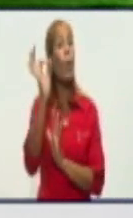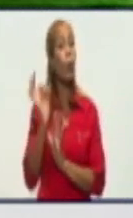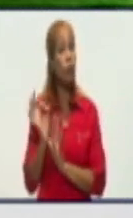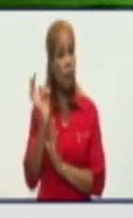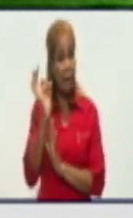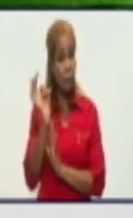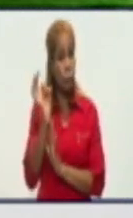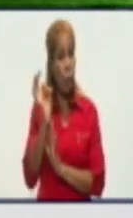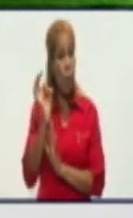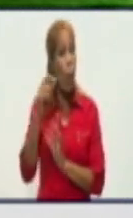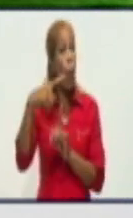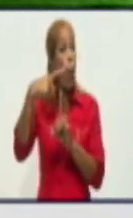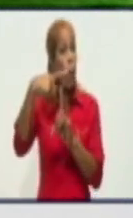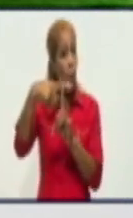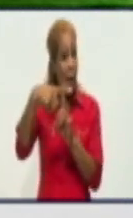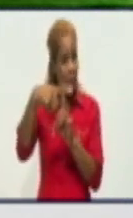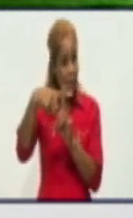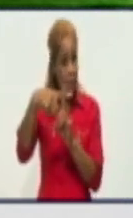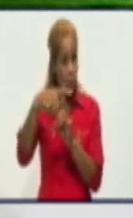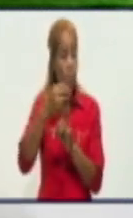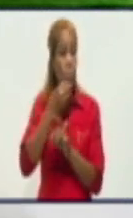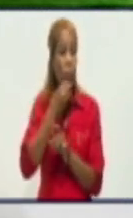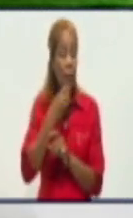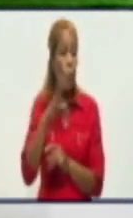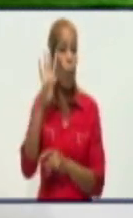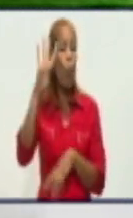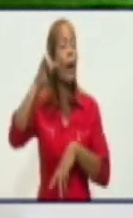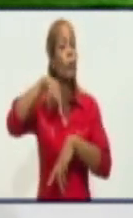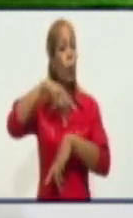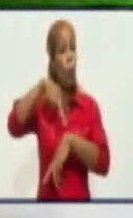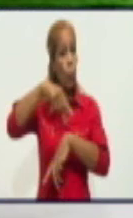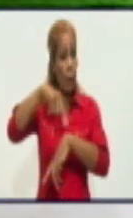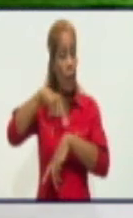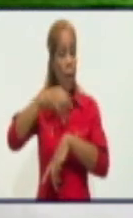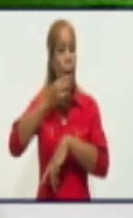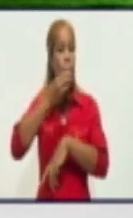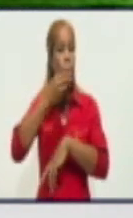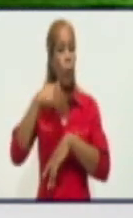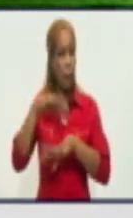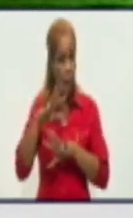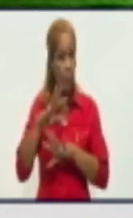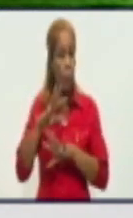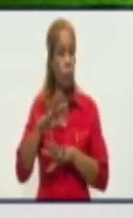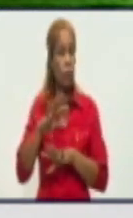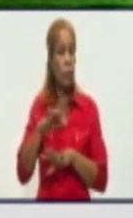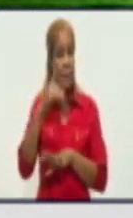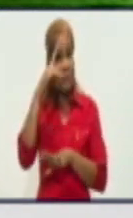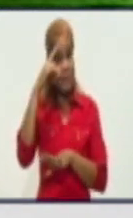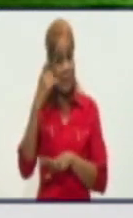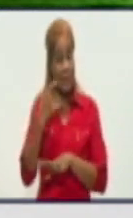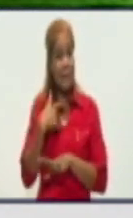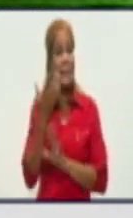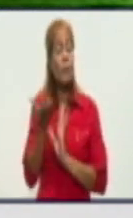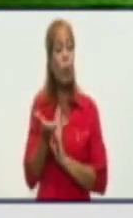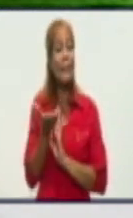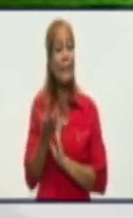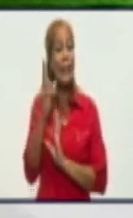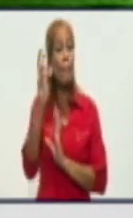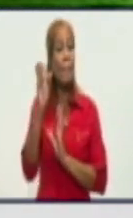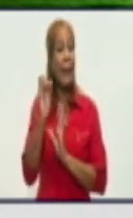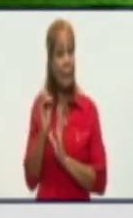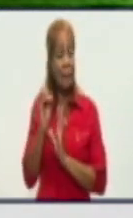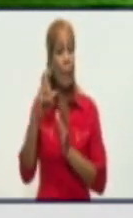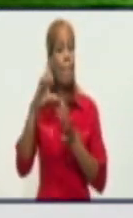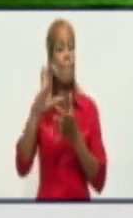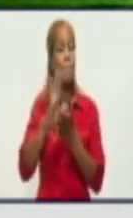como máximo, es lo que estamos planteando. Tiene que ser que haya mucho más de 20 megawatts para tener que pasar de las 4 horas. Pero estamos, no